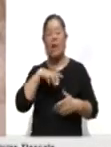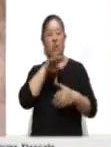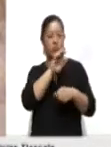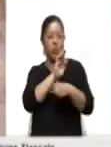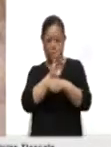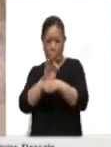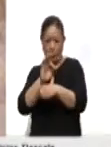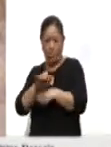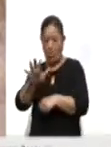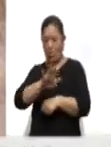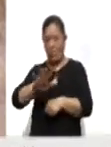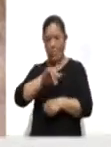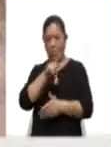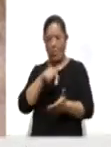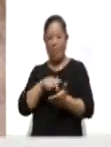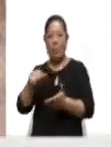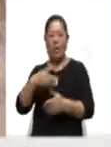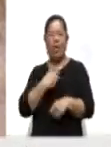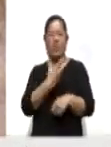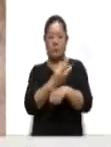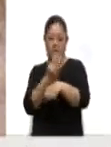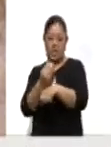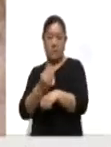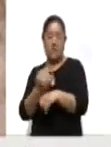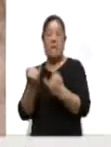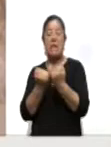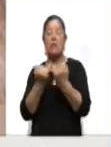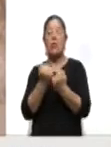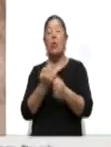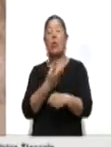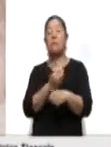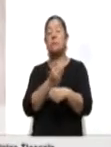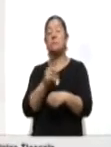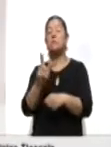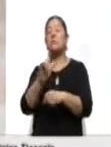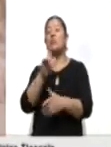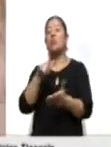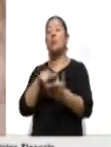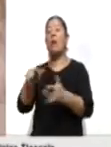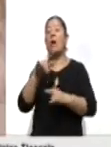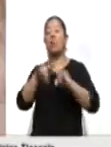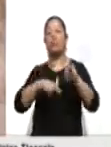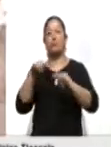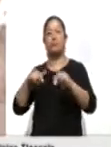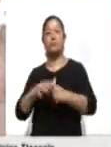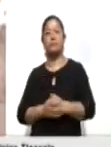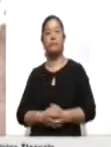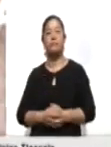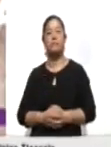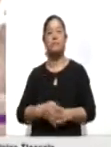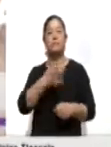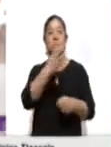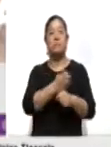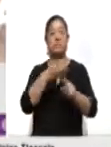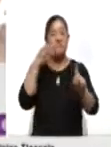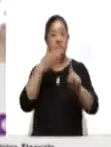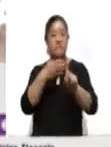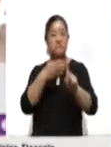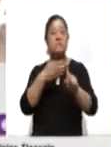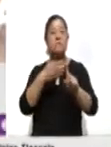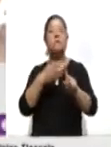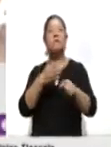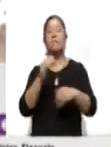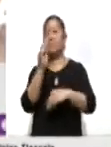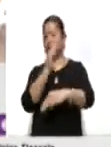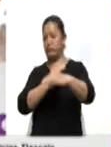espacios públicos y de recreación en la entidad y rehabilitará los centros recreativos. El cuarto se refiere a la activación de